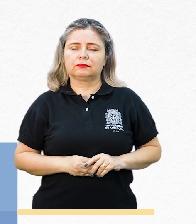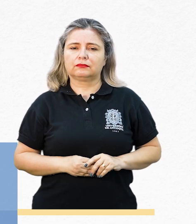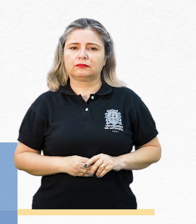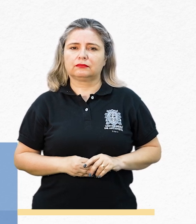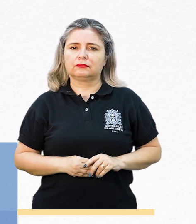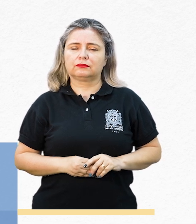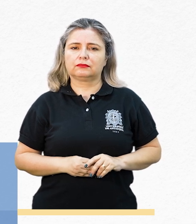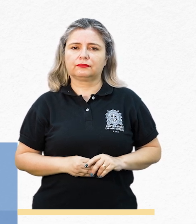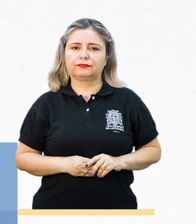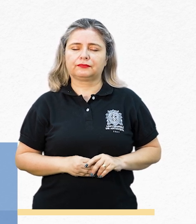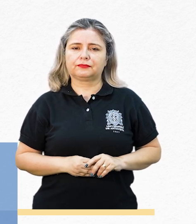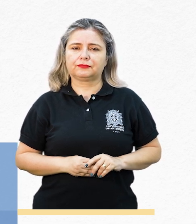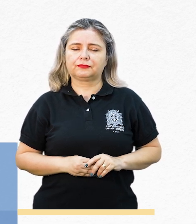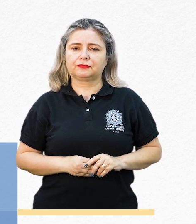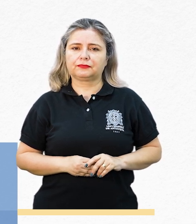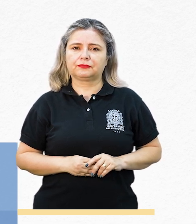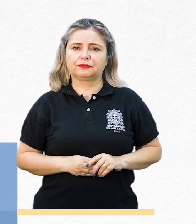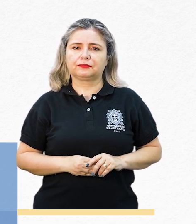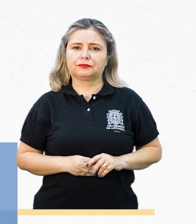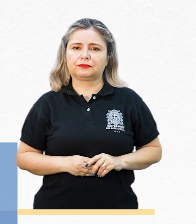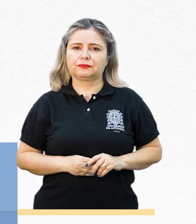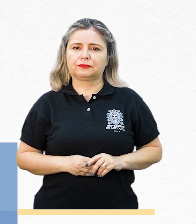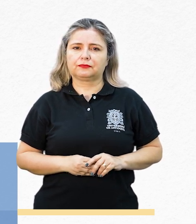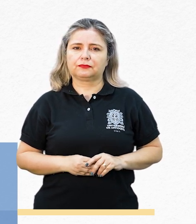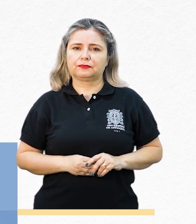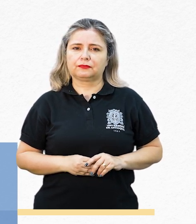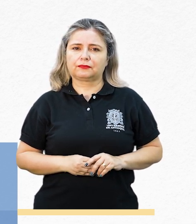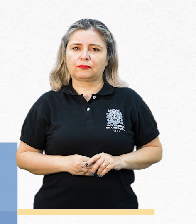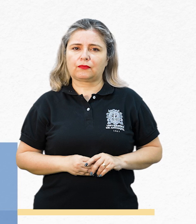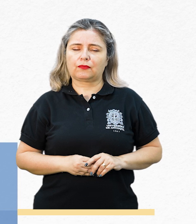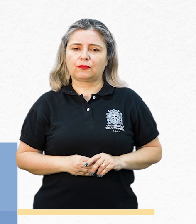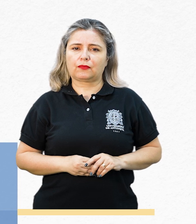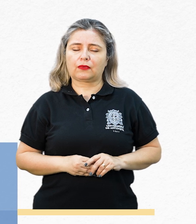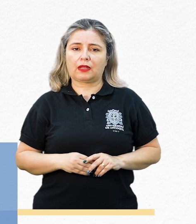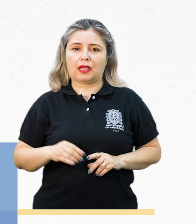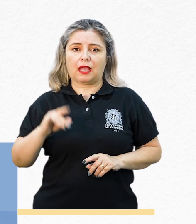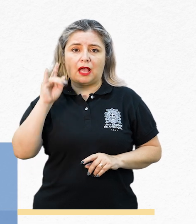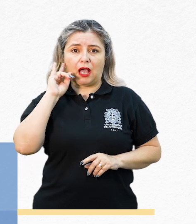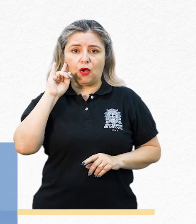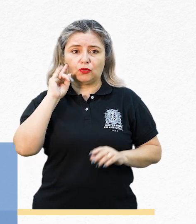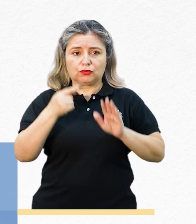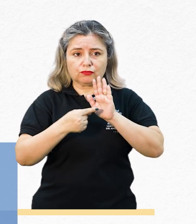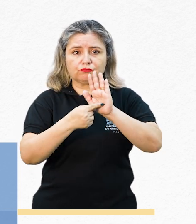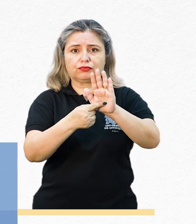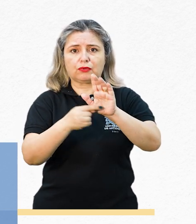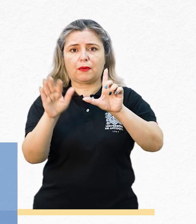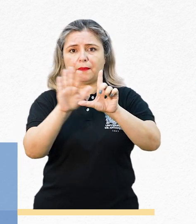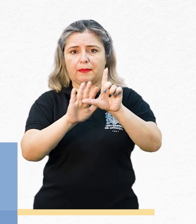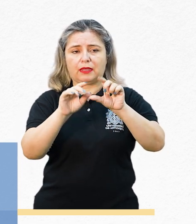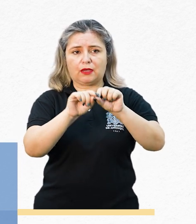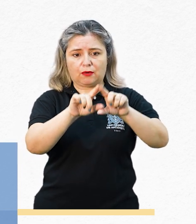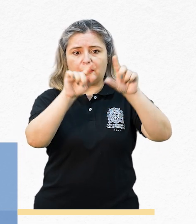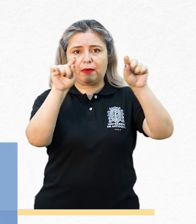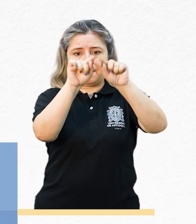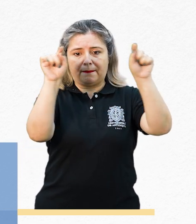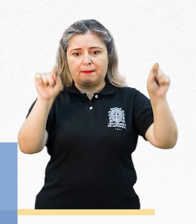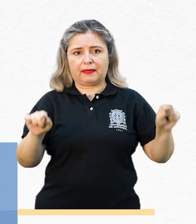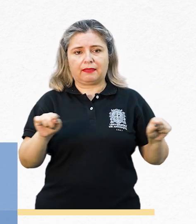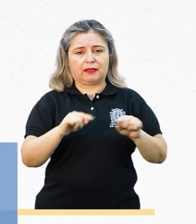Tenemos la opción de compartir el audio, el vídeo, toda la pantalla.